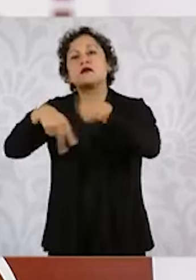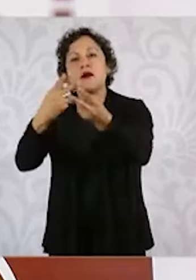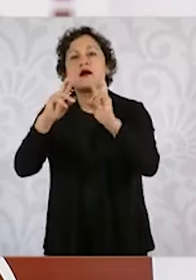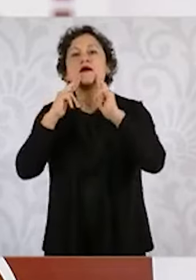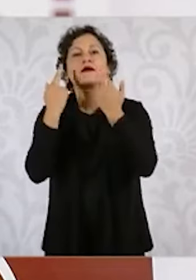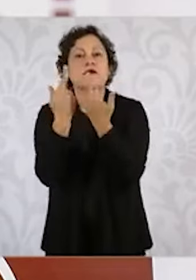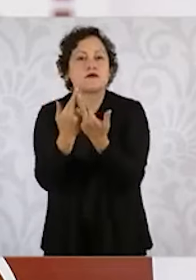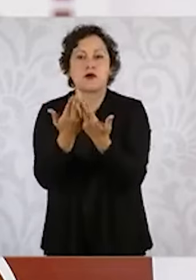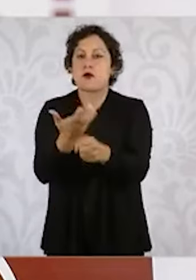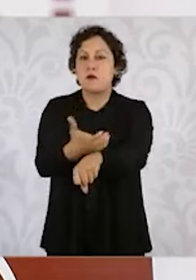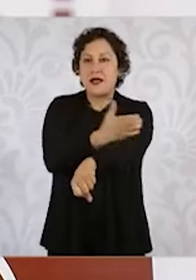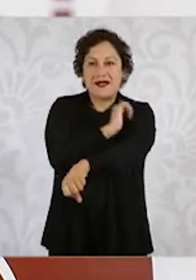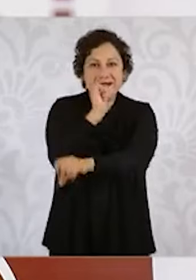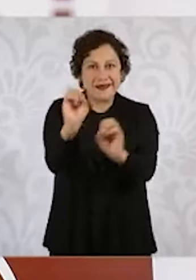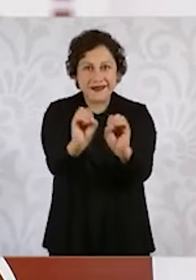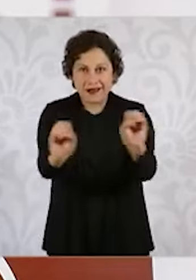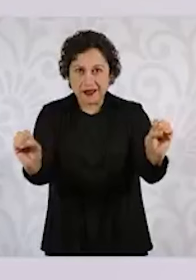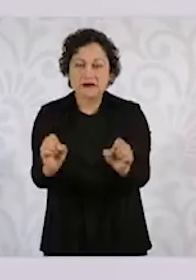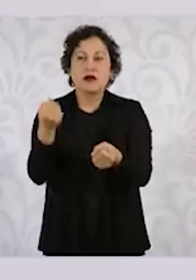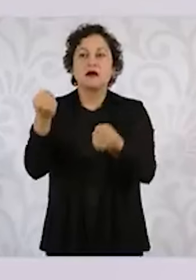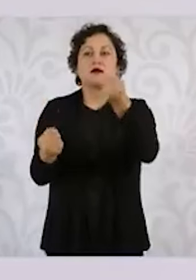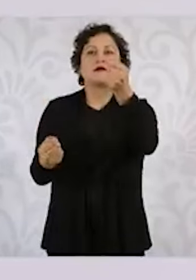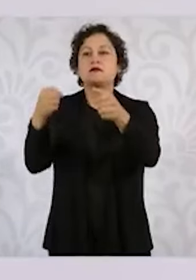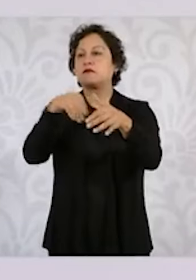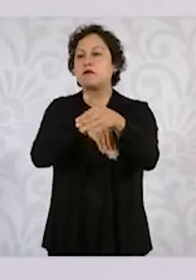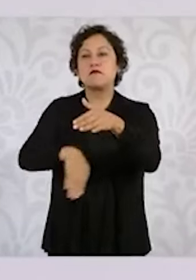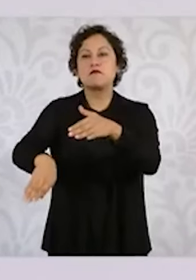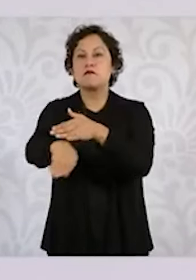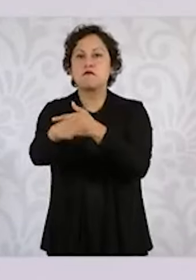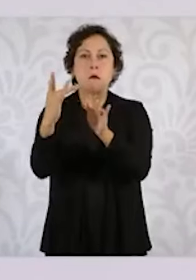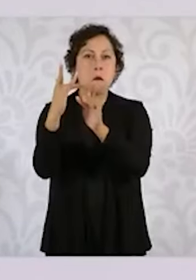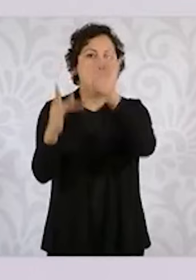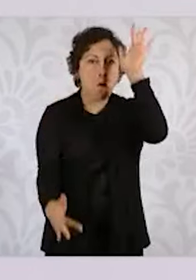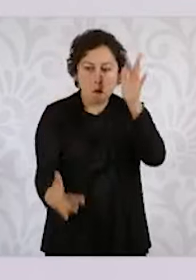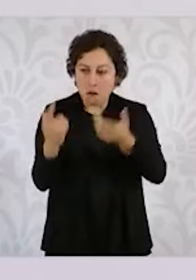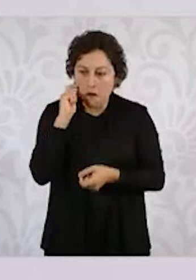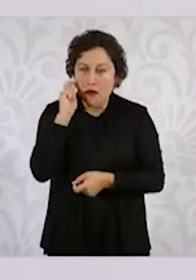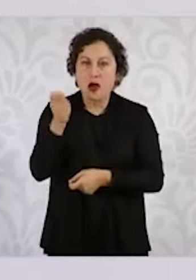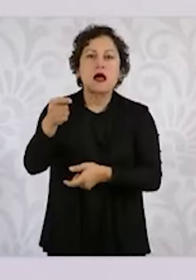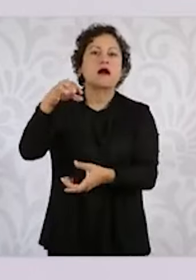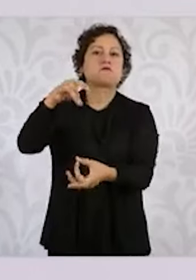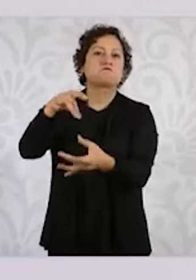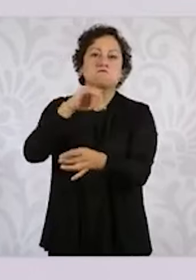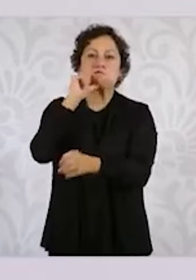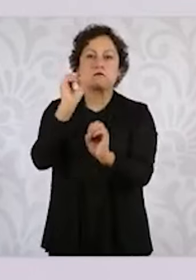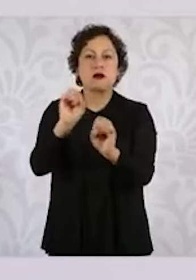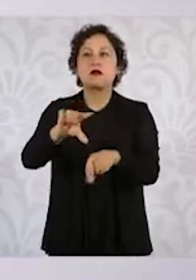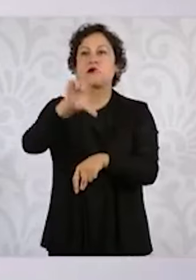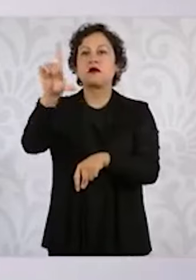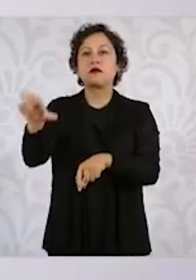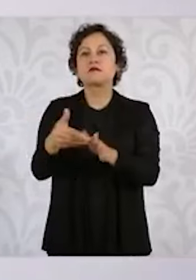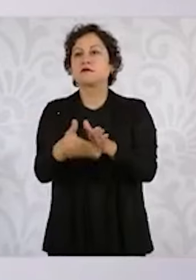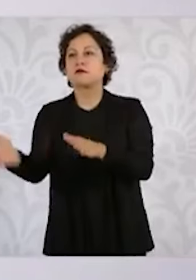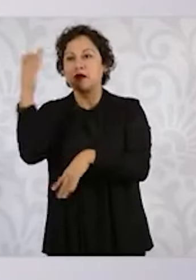pierde comunicación en una comunidad. Y posteriormente se encuentre el hallazgo horas más tarde, se realiza